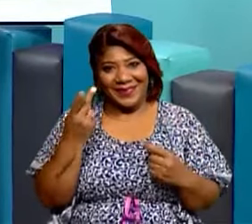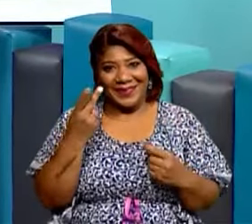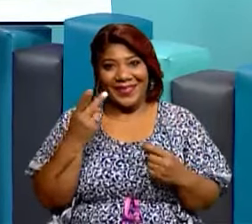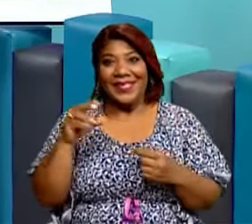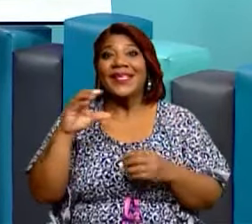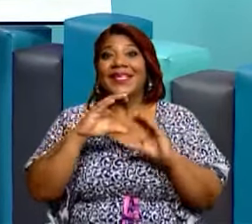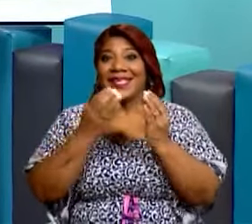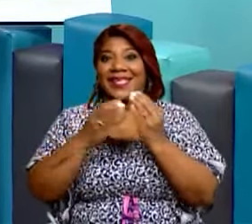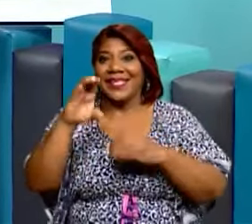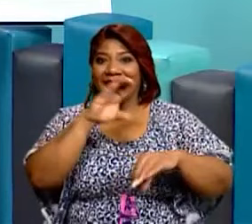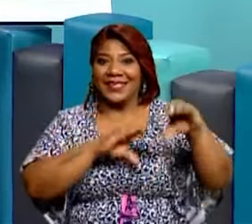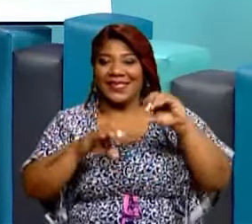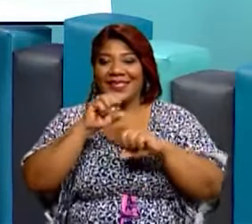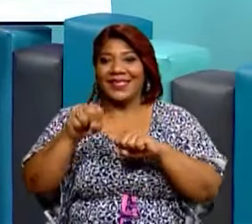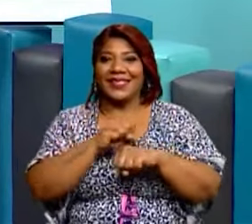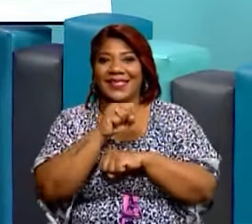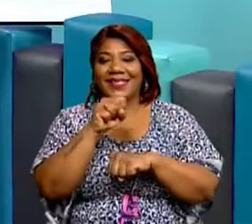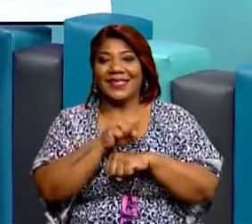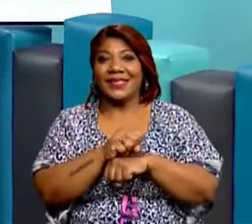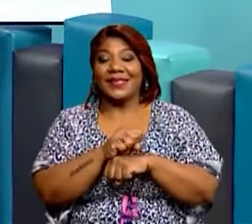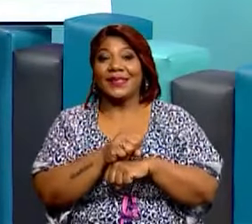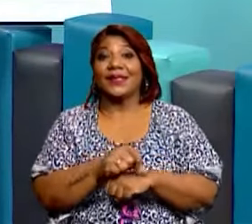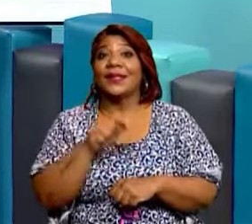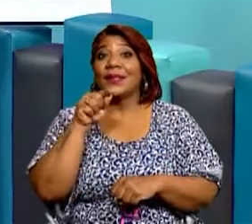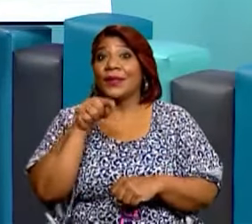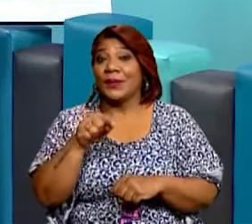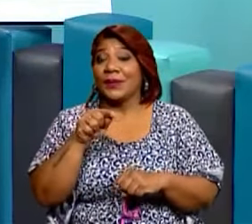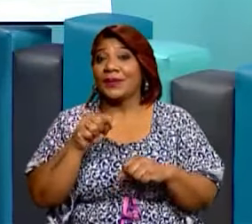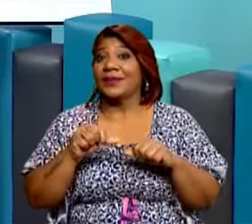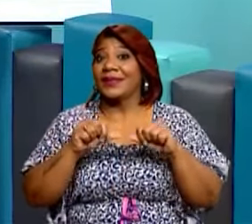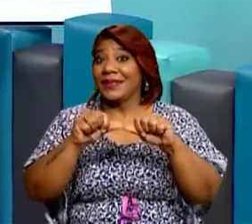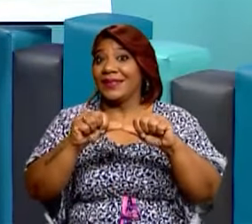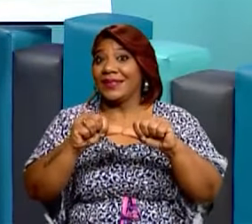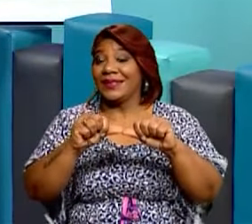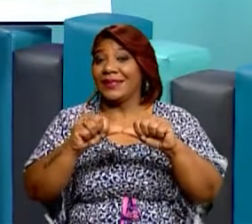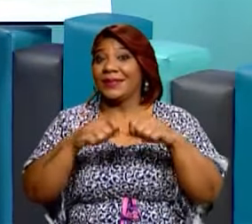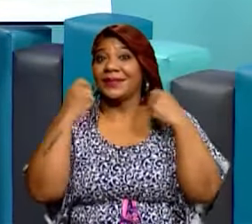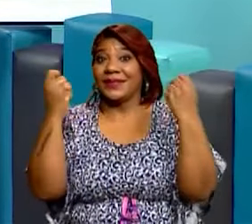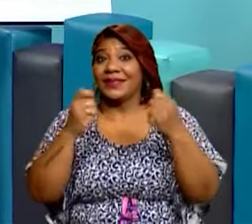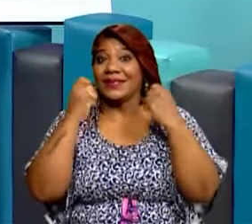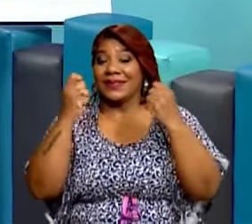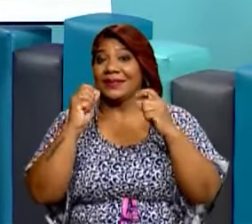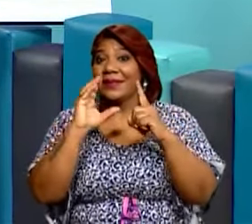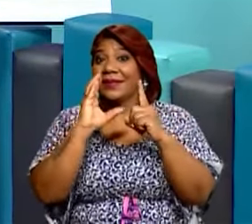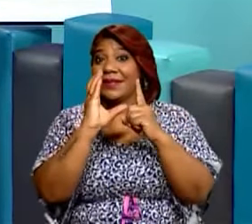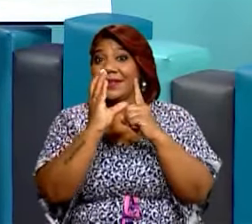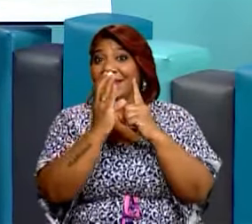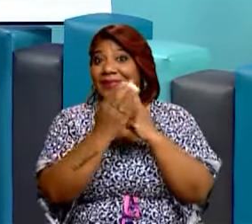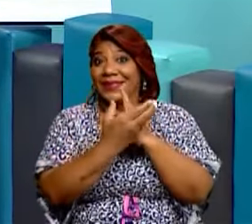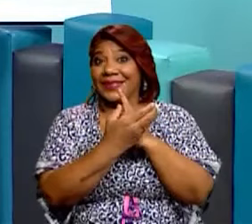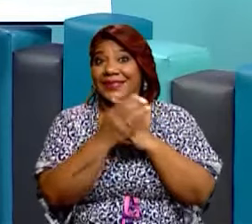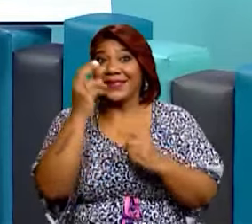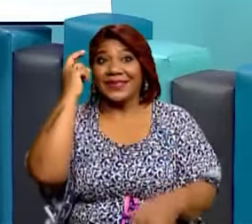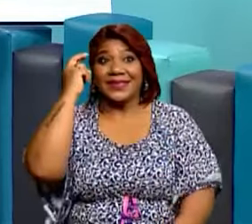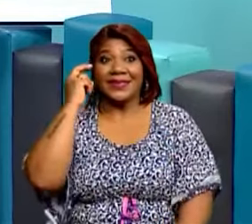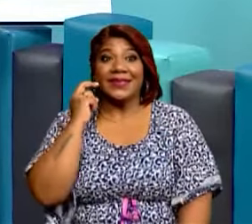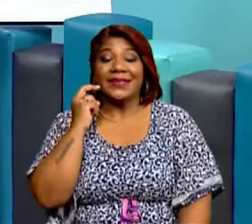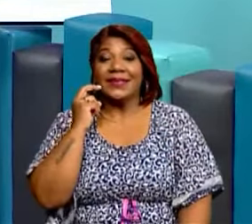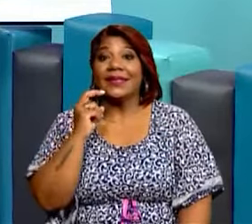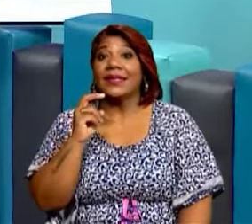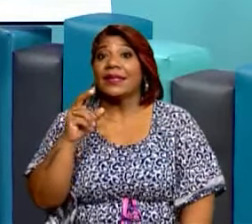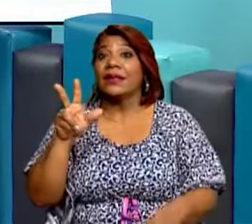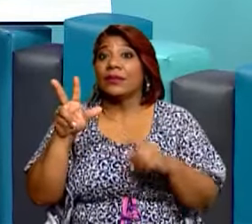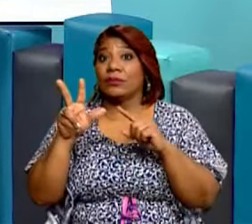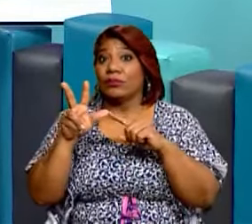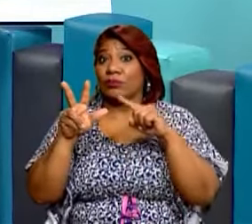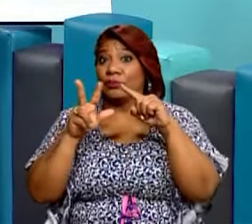En el día de hoy continuamos celebrando la etnia negra y el tercer lunes